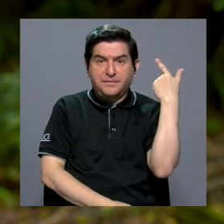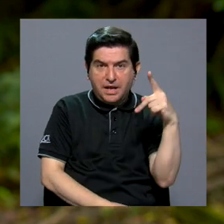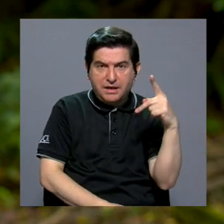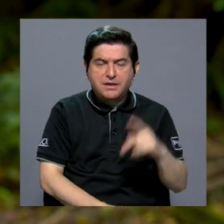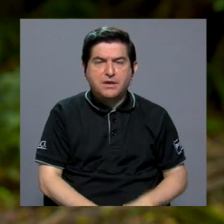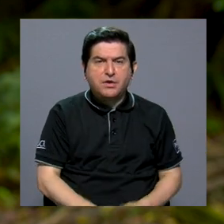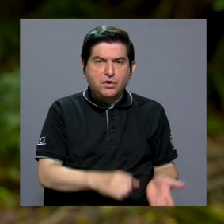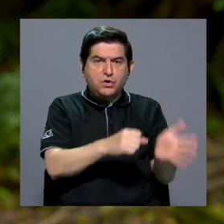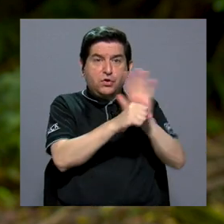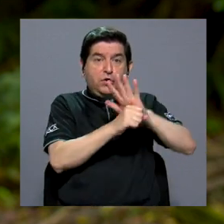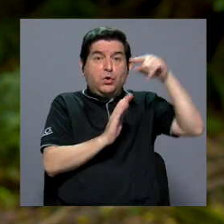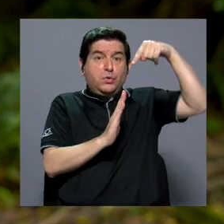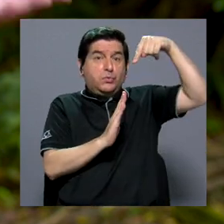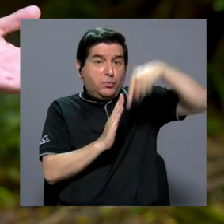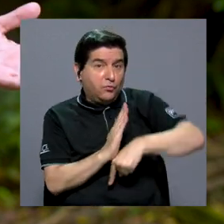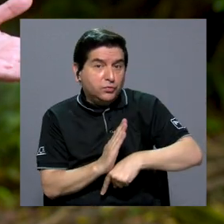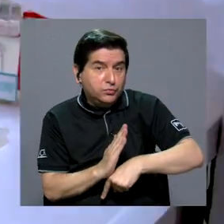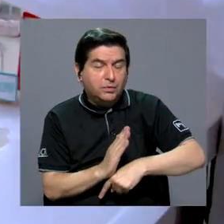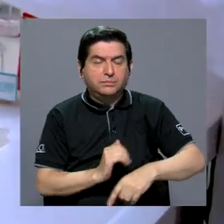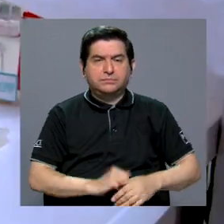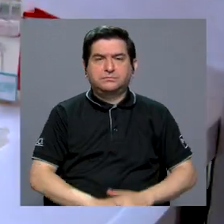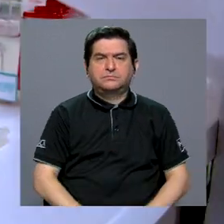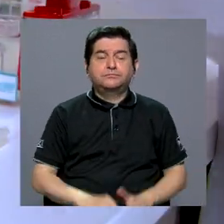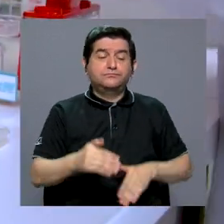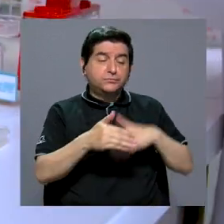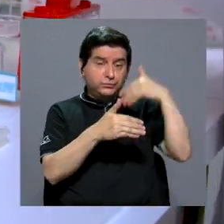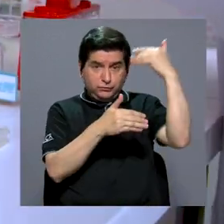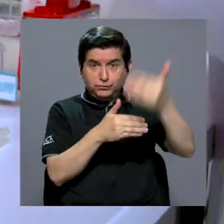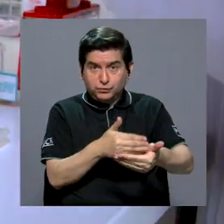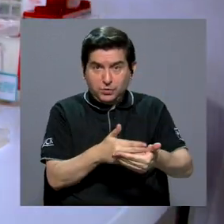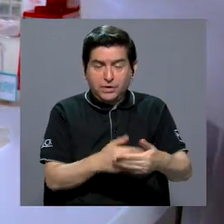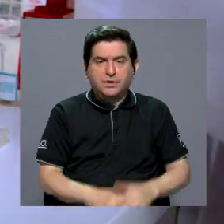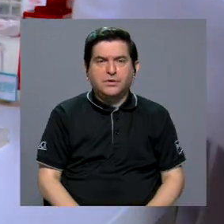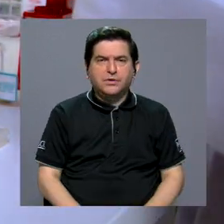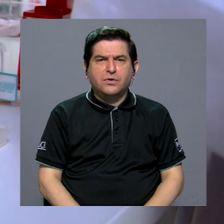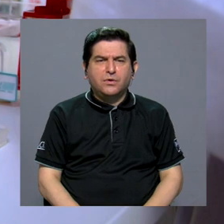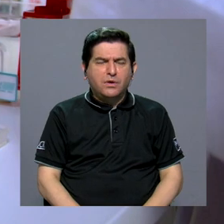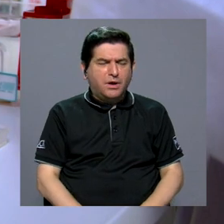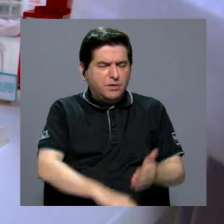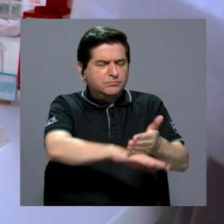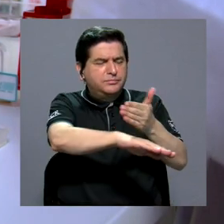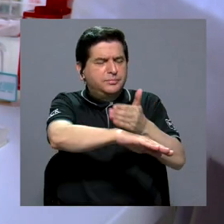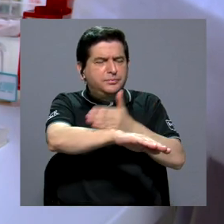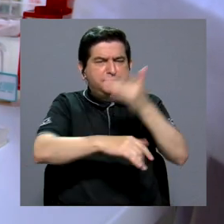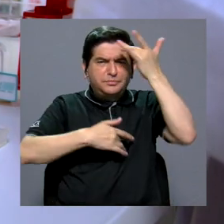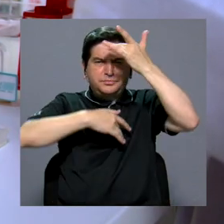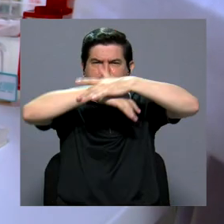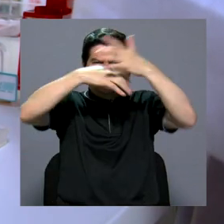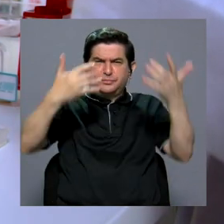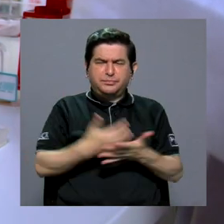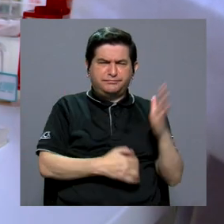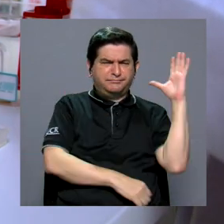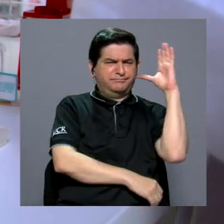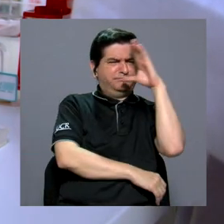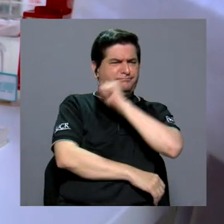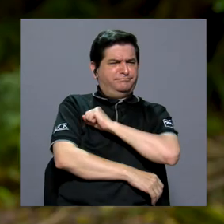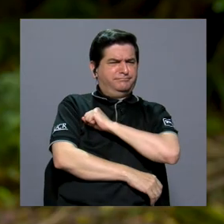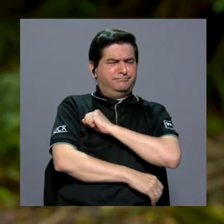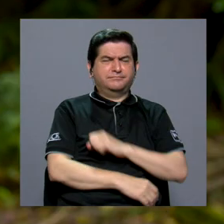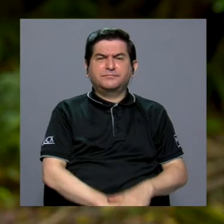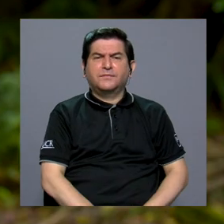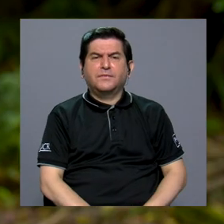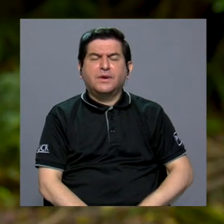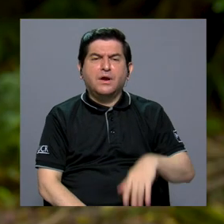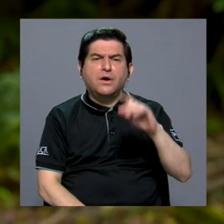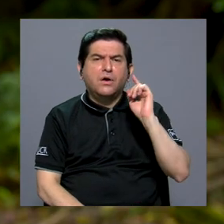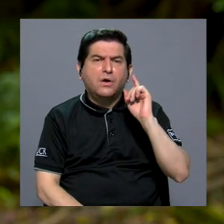el riesgo de COVID severo. Pero posteriormente, a medida que va avanzando la pandemia, se ve que